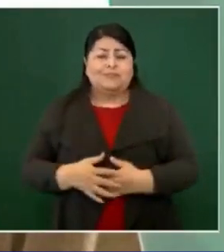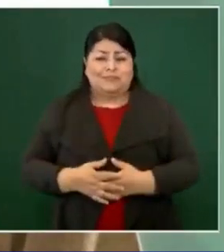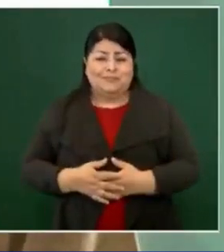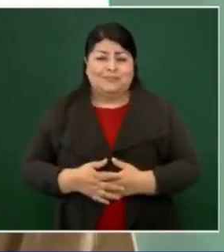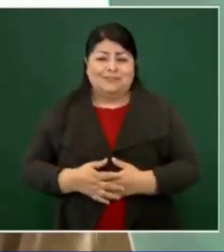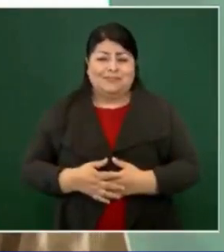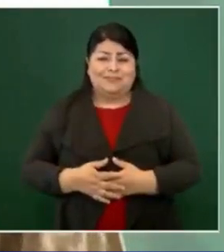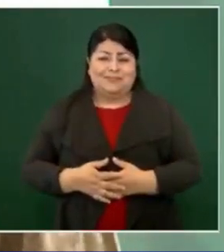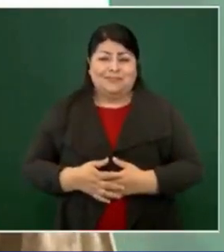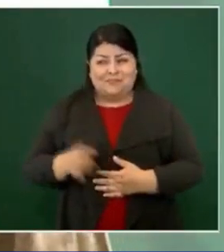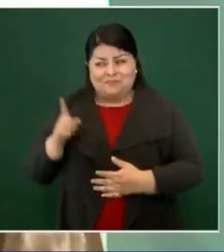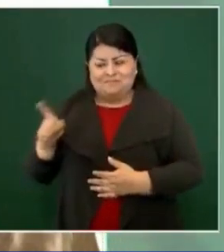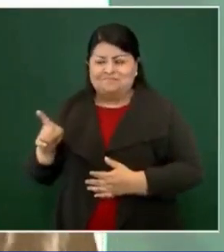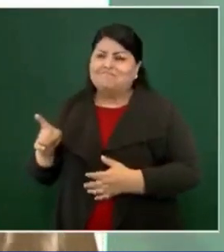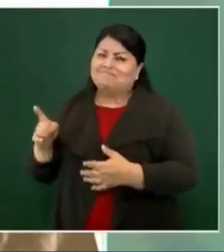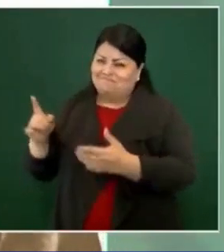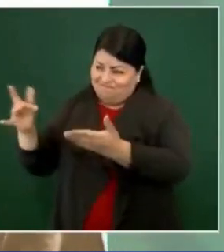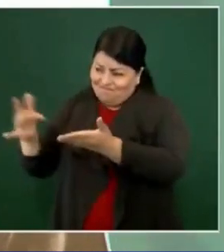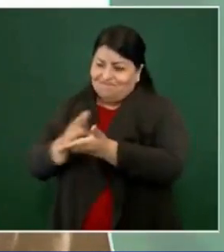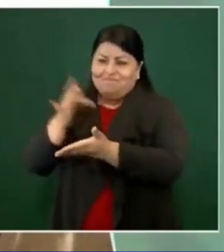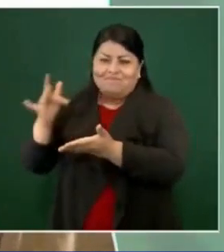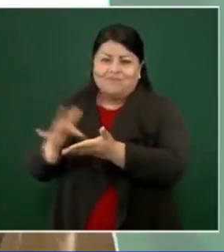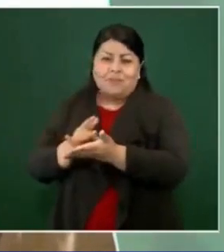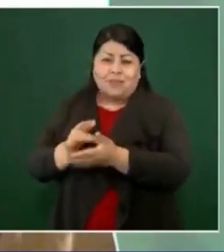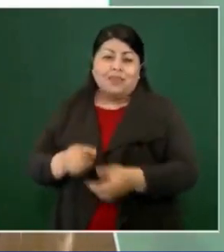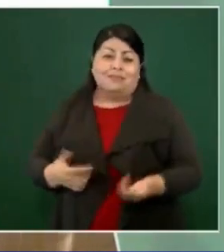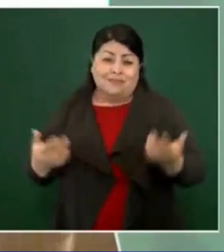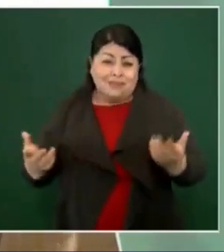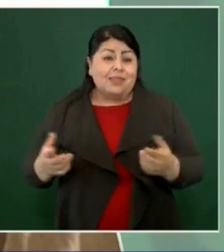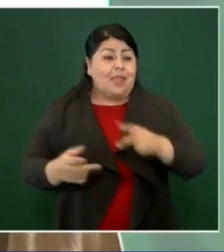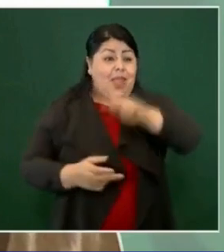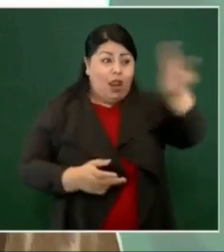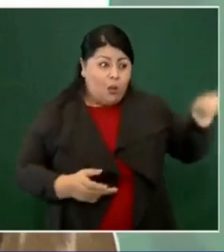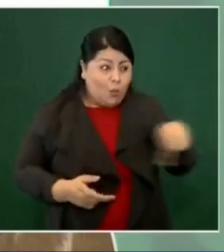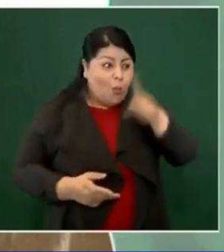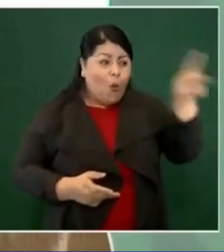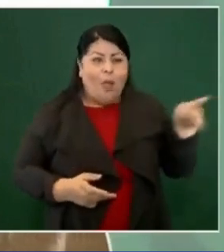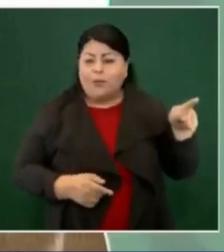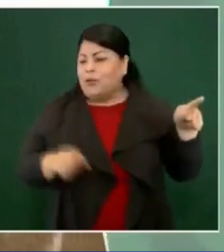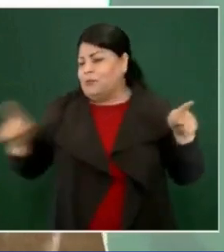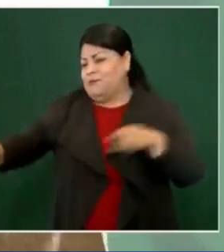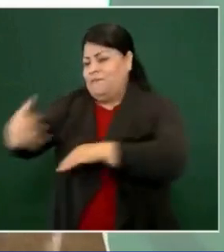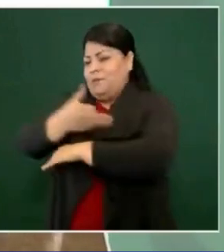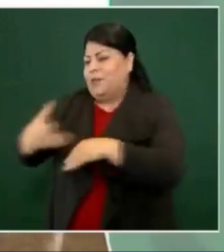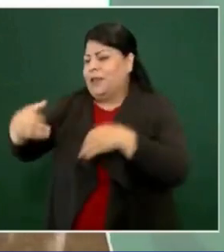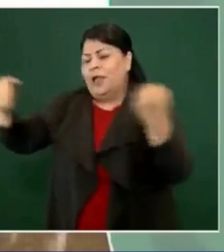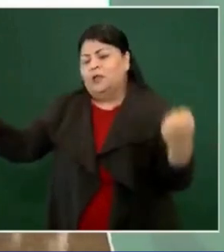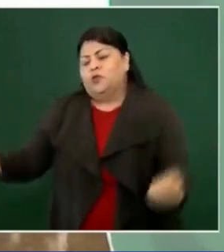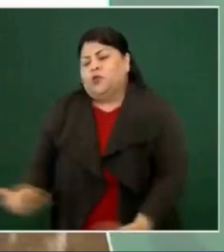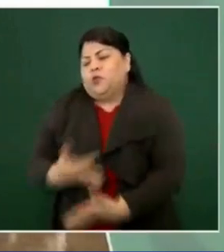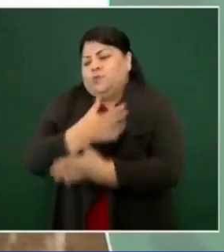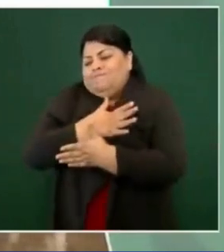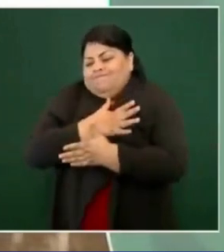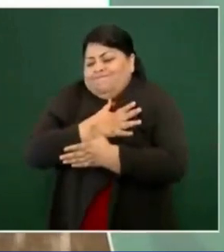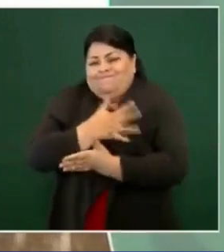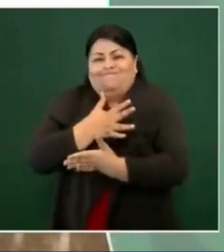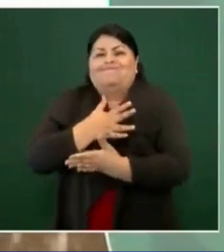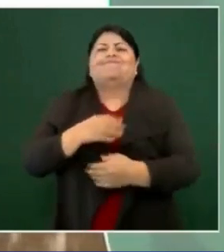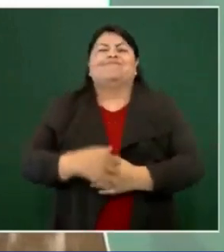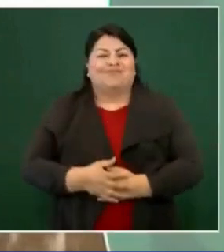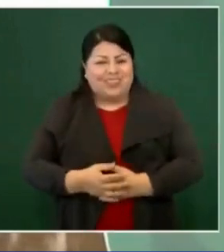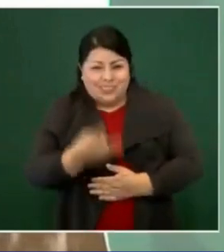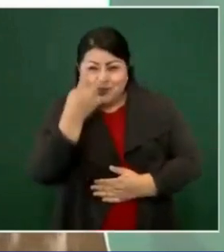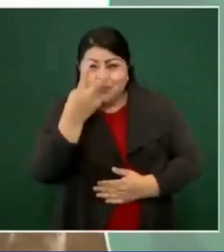dos grandes pasiones, el pueblo y mi familia. Y agrego